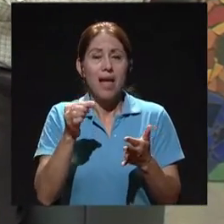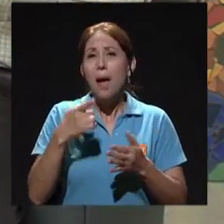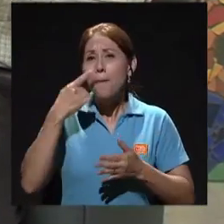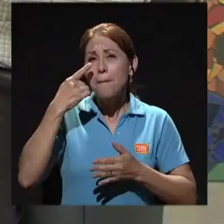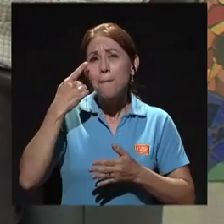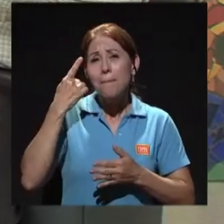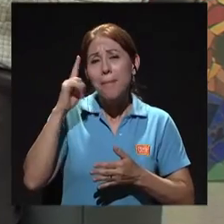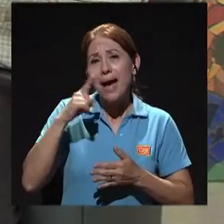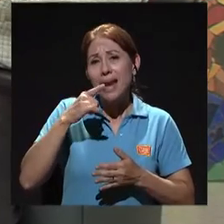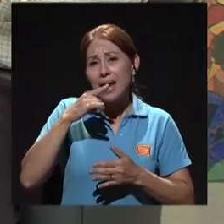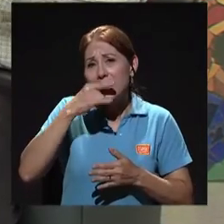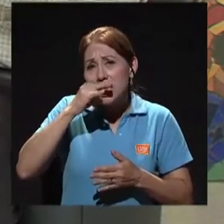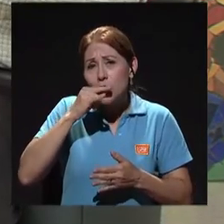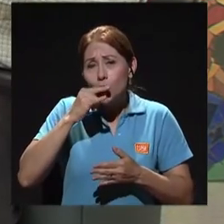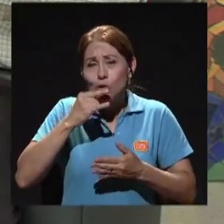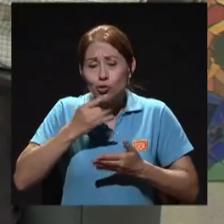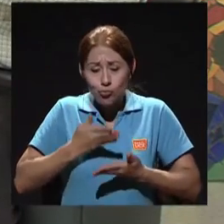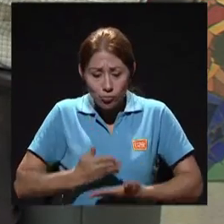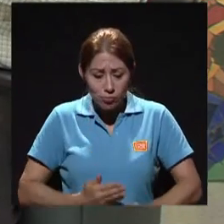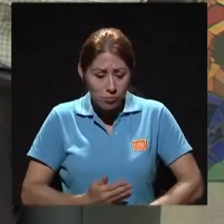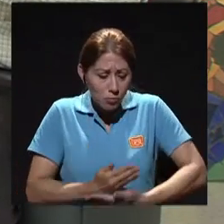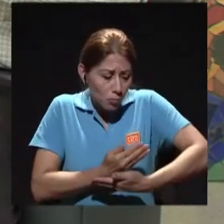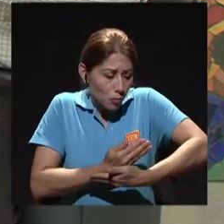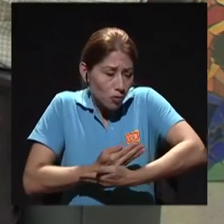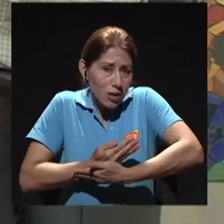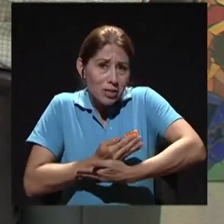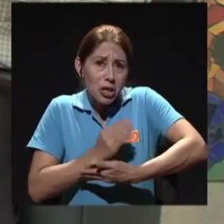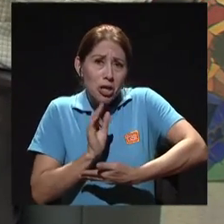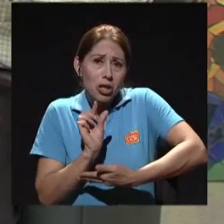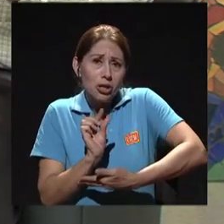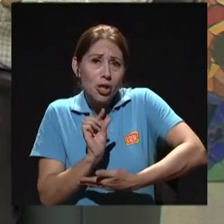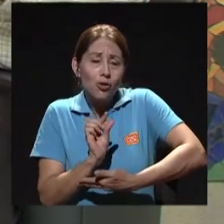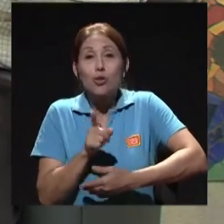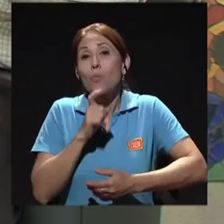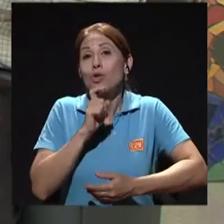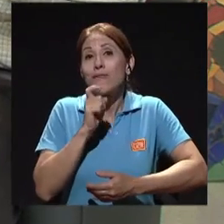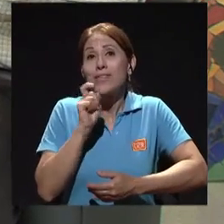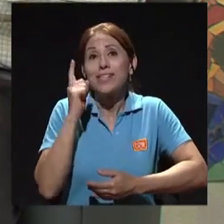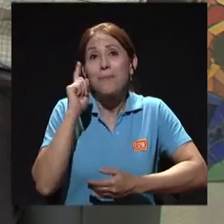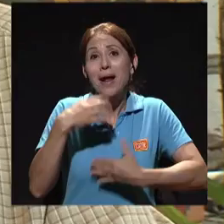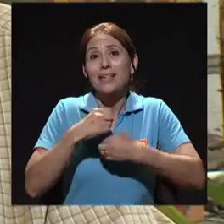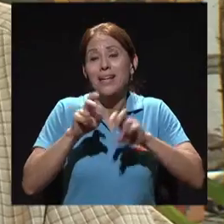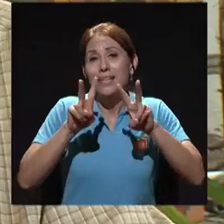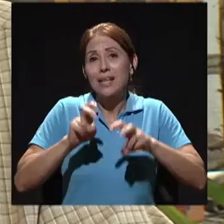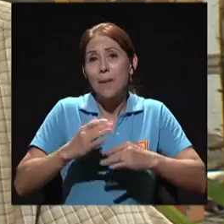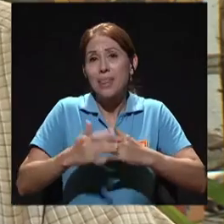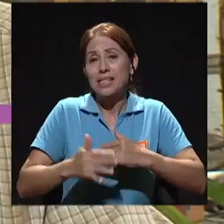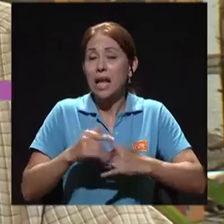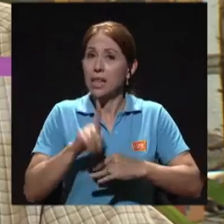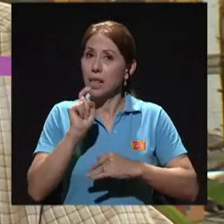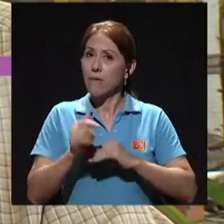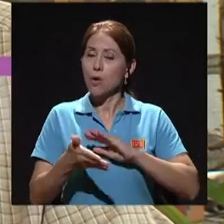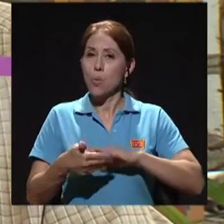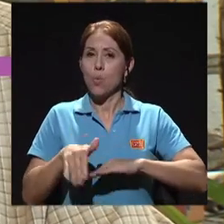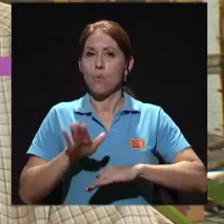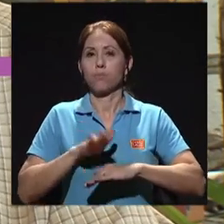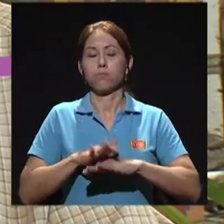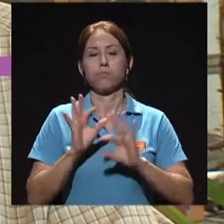recién nacidos son muy difíciles de tomar la muestra, o hay tener expertise para eso. Los mismos personas,